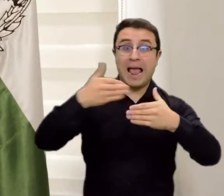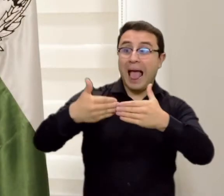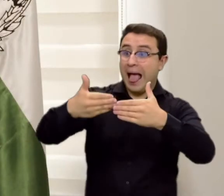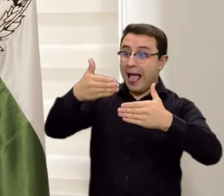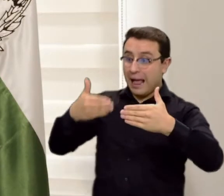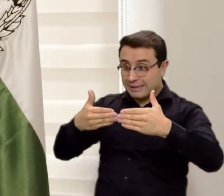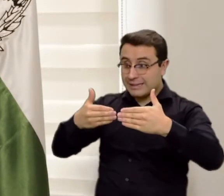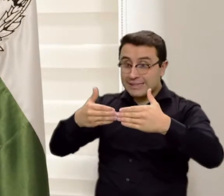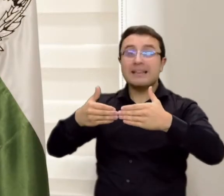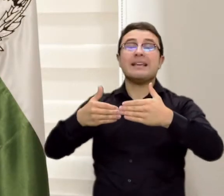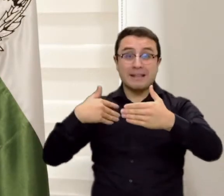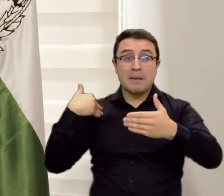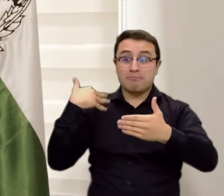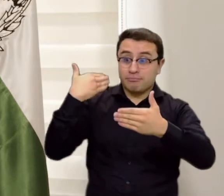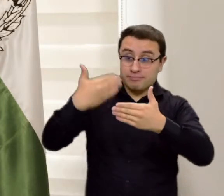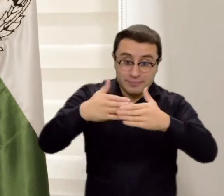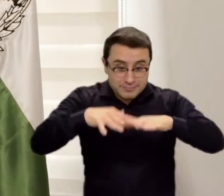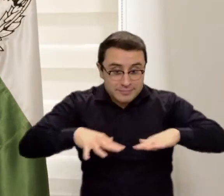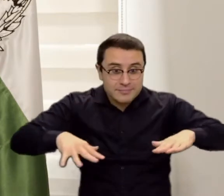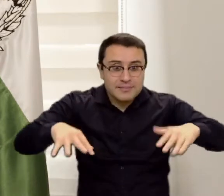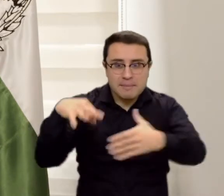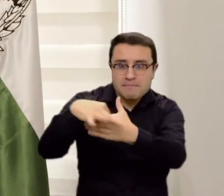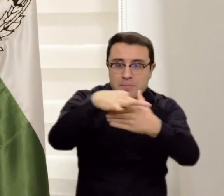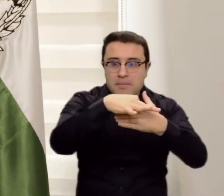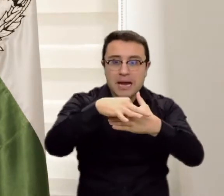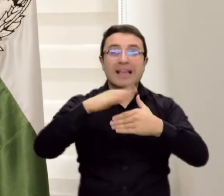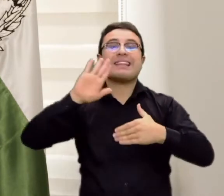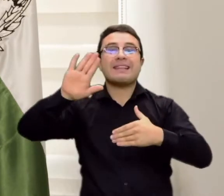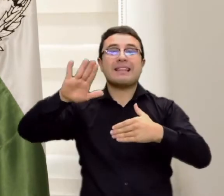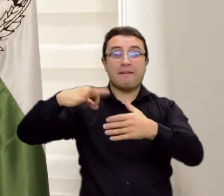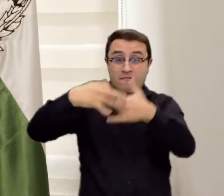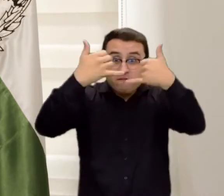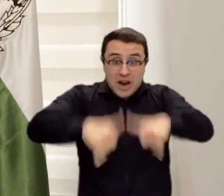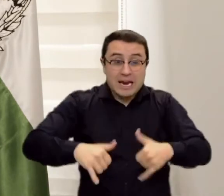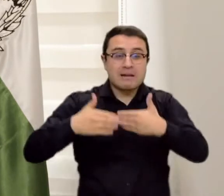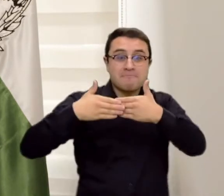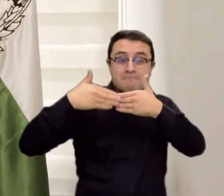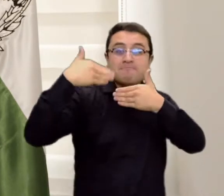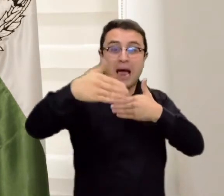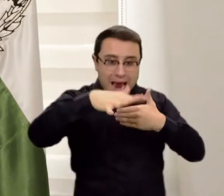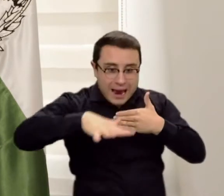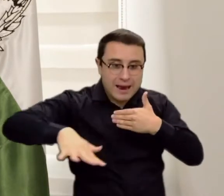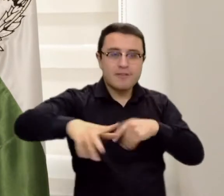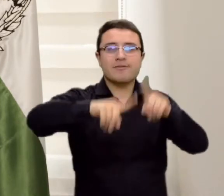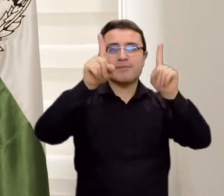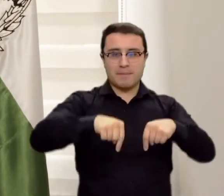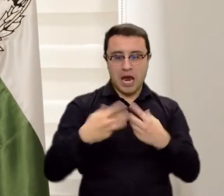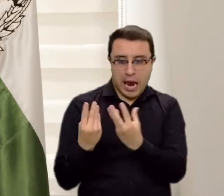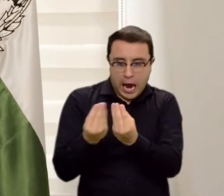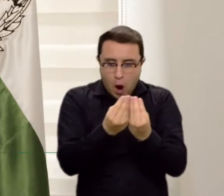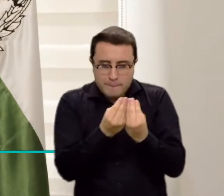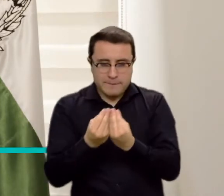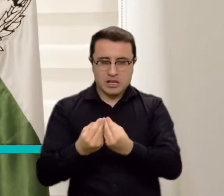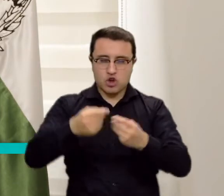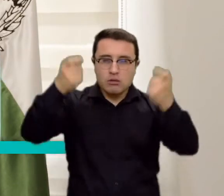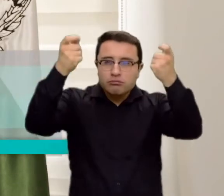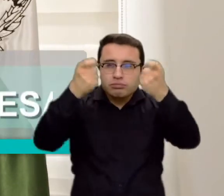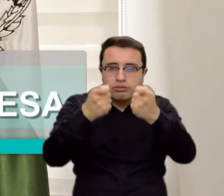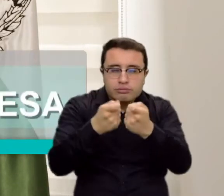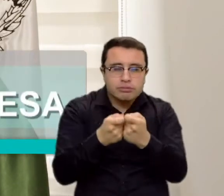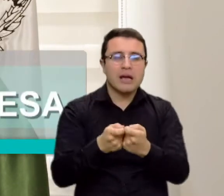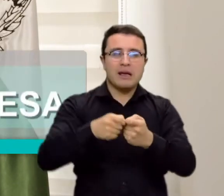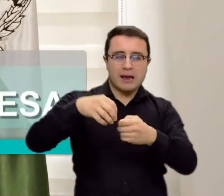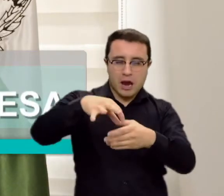preelectoral, también es para la etapa electoral de las elecciones y la etapa postelectoral. Las comisiones escrutadoras también causarán de